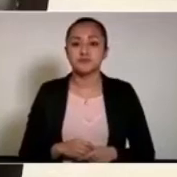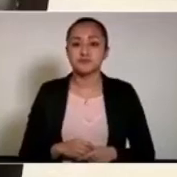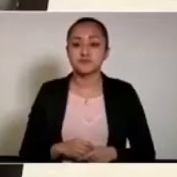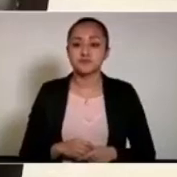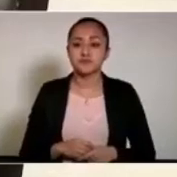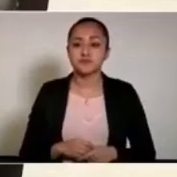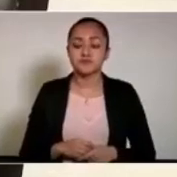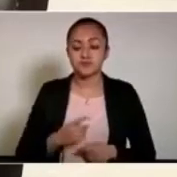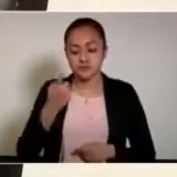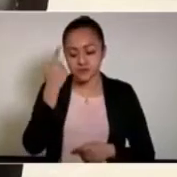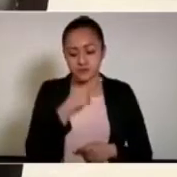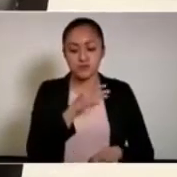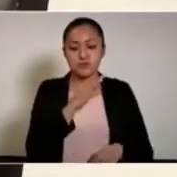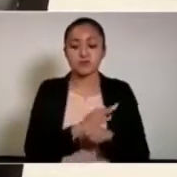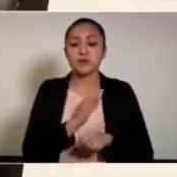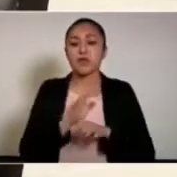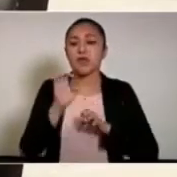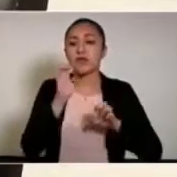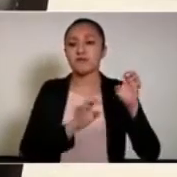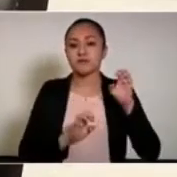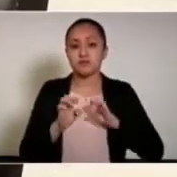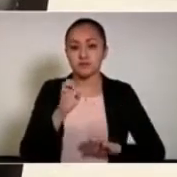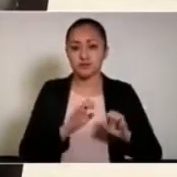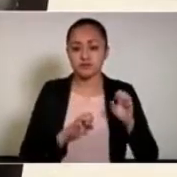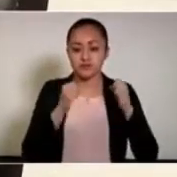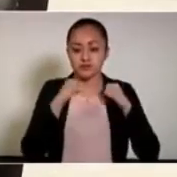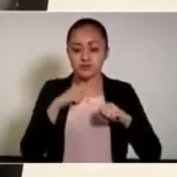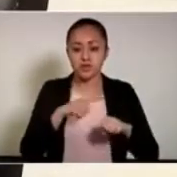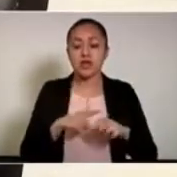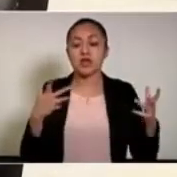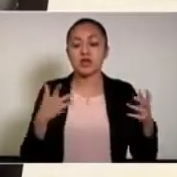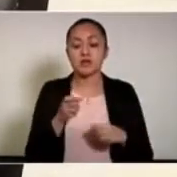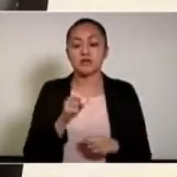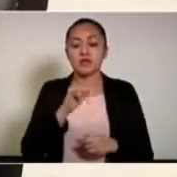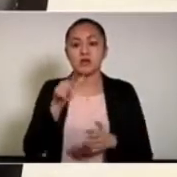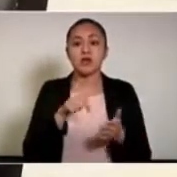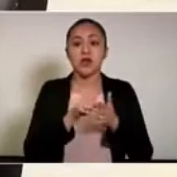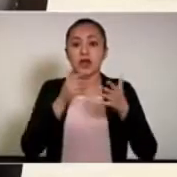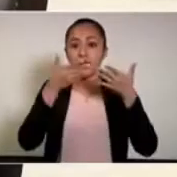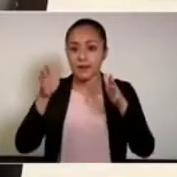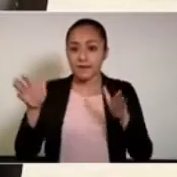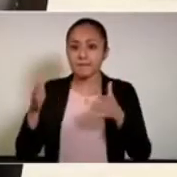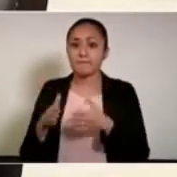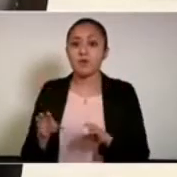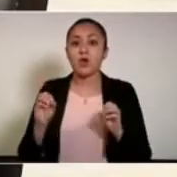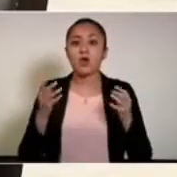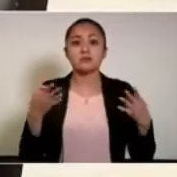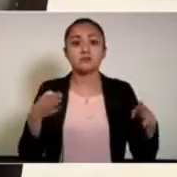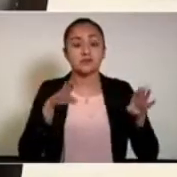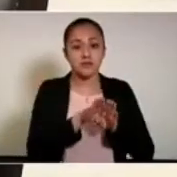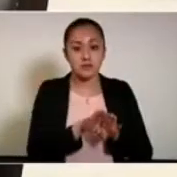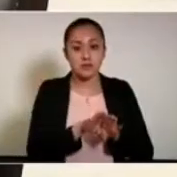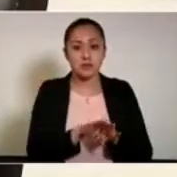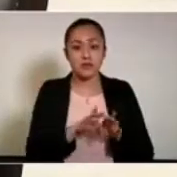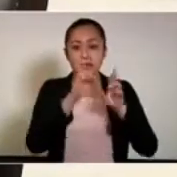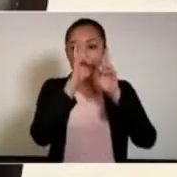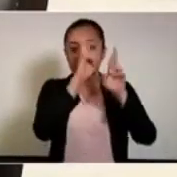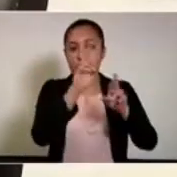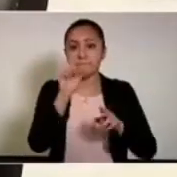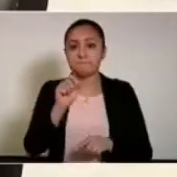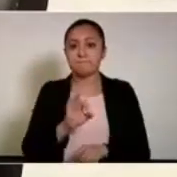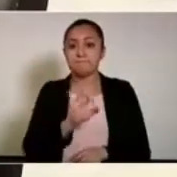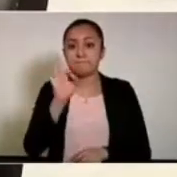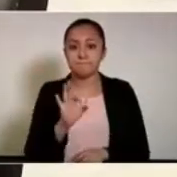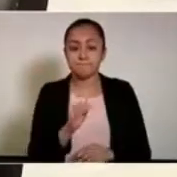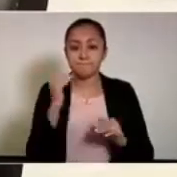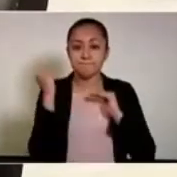Para el caso de eventos sociales, podrán llevarse a cabo en espacios abiertos y o cerrados, respetando el 20